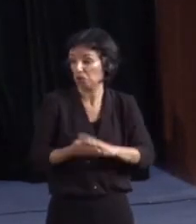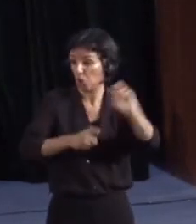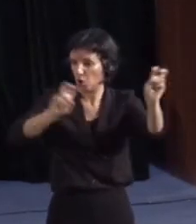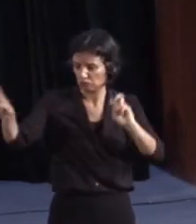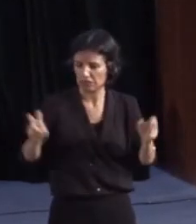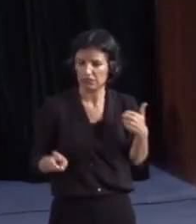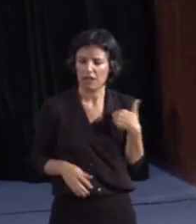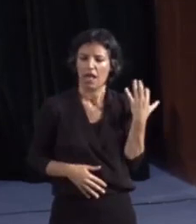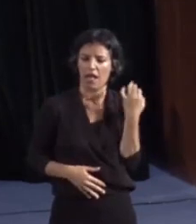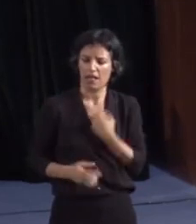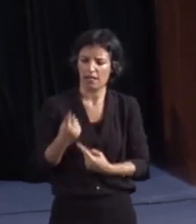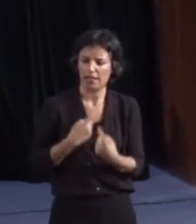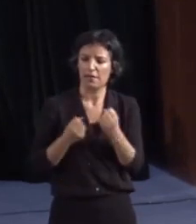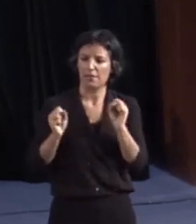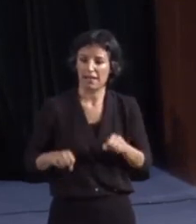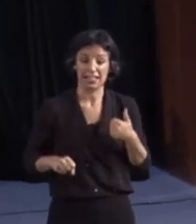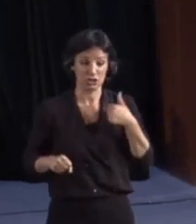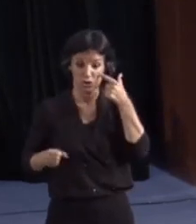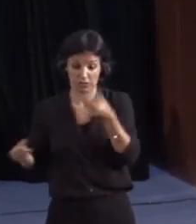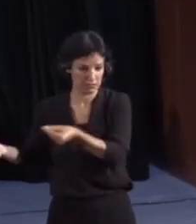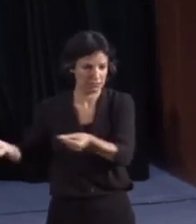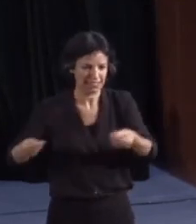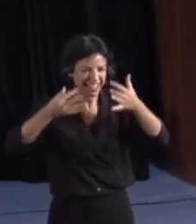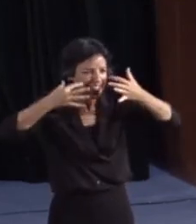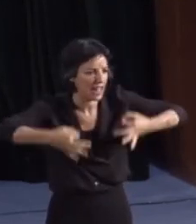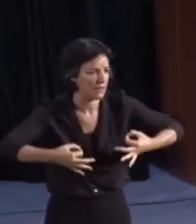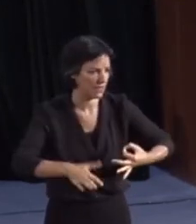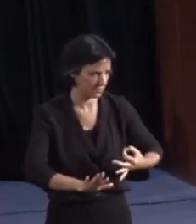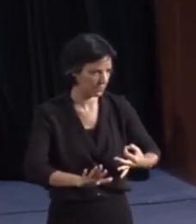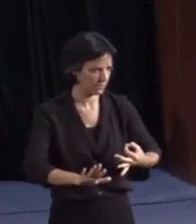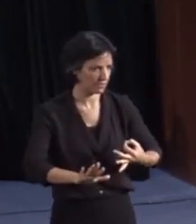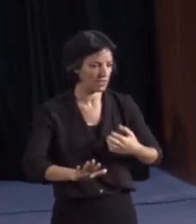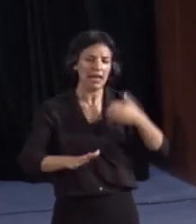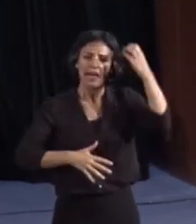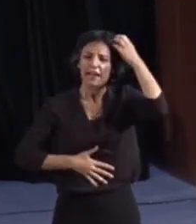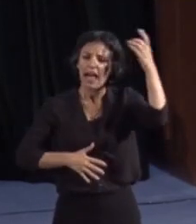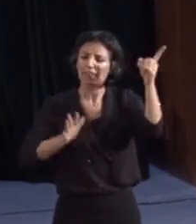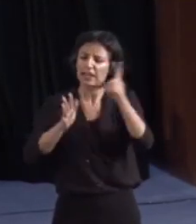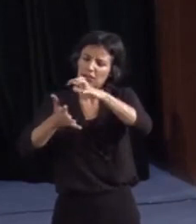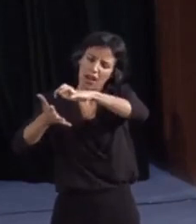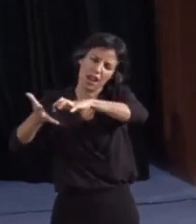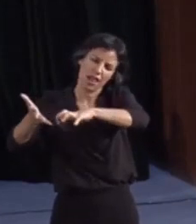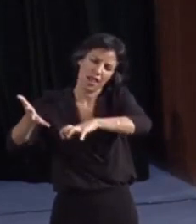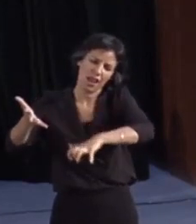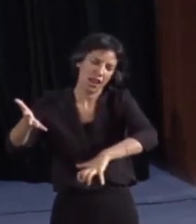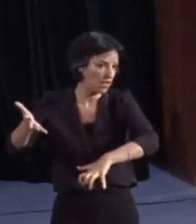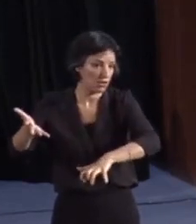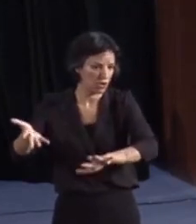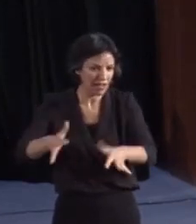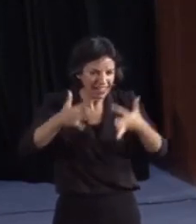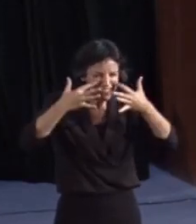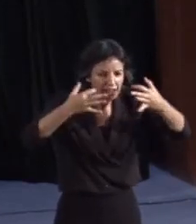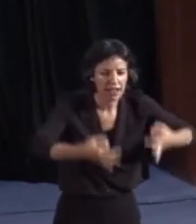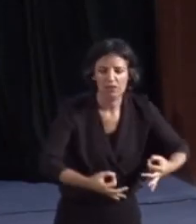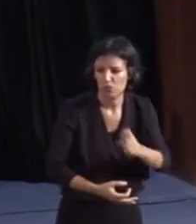Y yo vengo a traer la realidad, no lo que dice el Real Decreto, sino cuál es la realidad de su